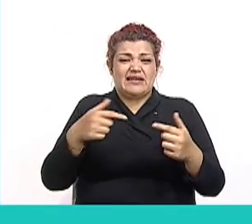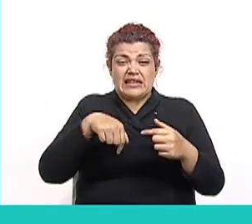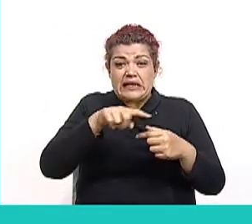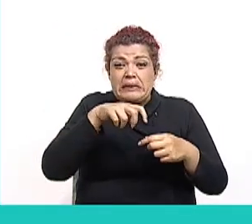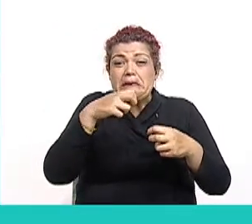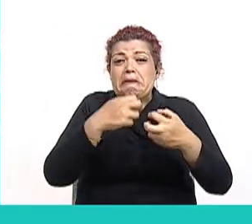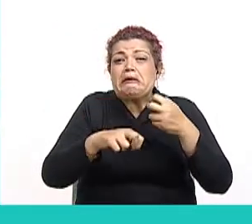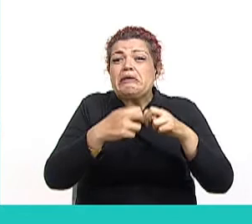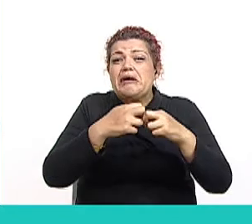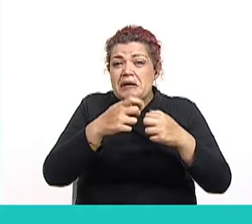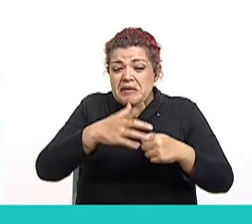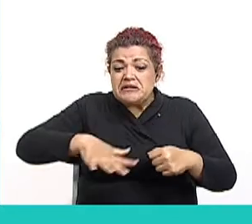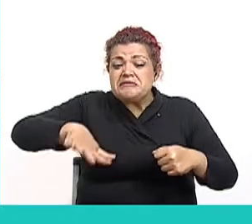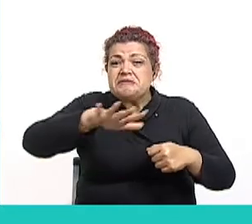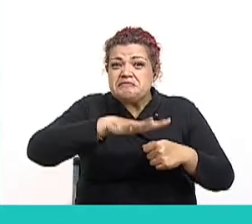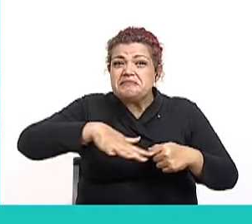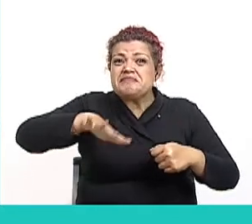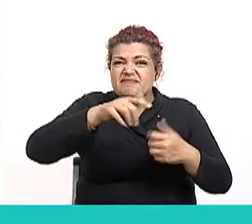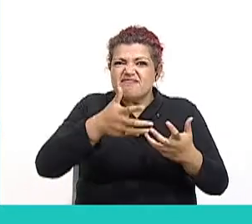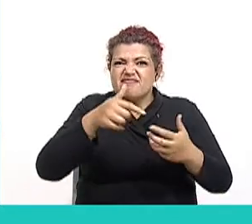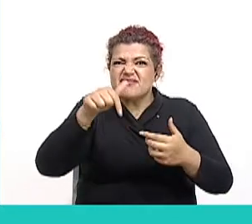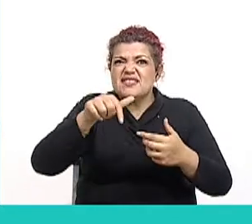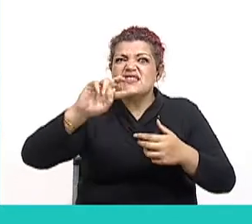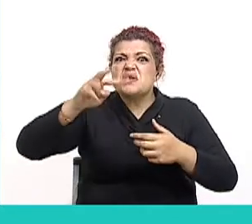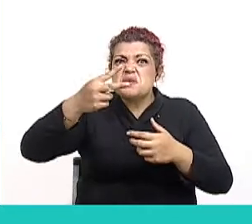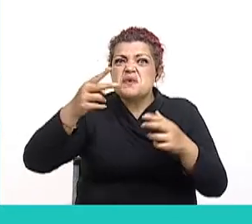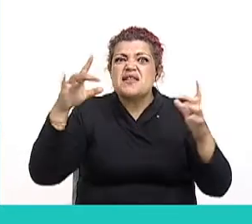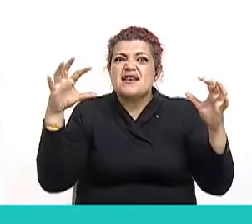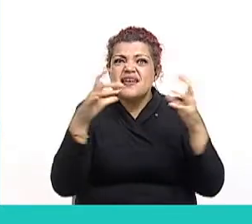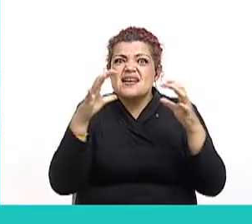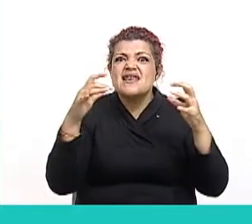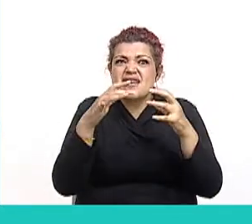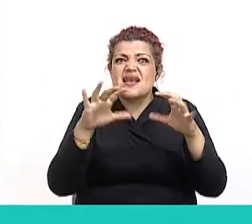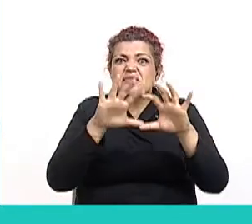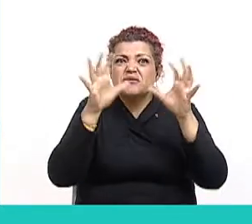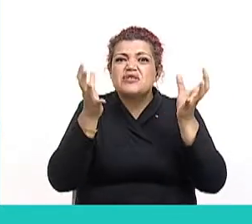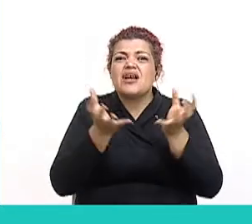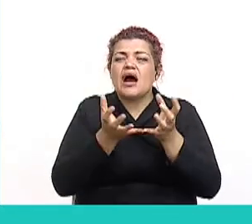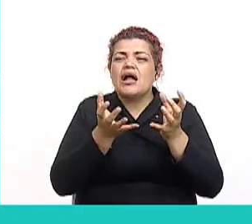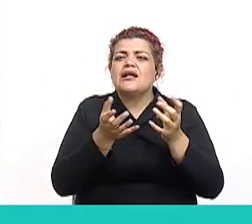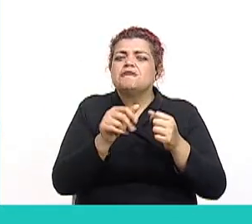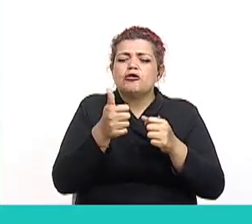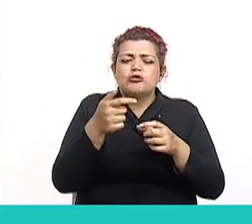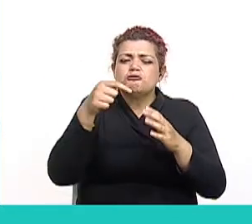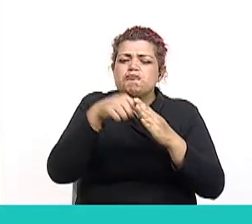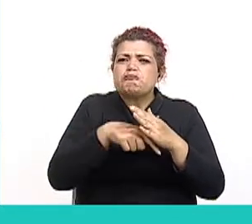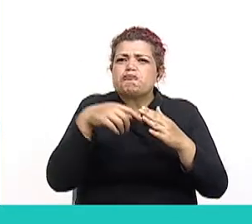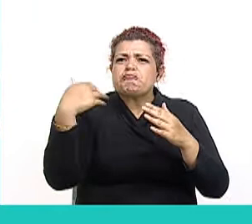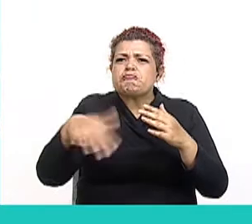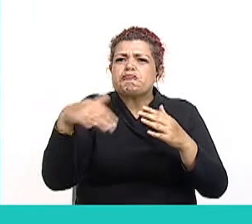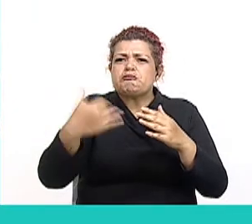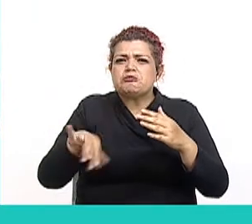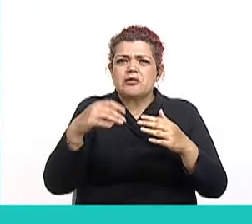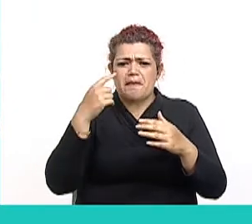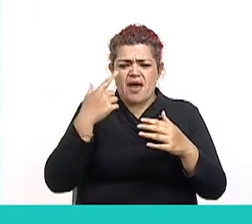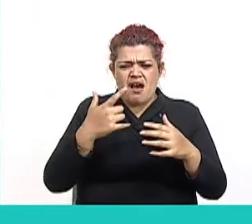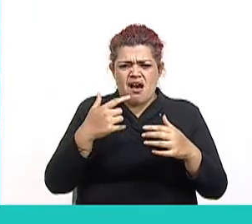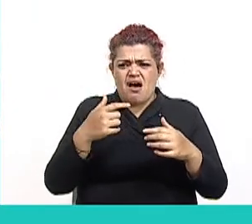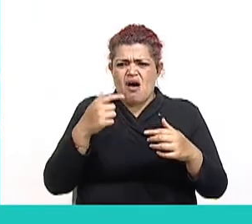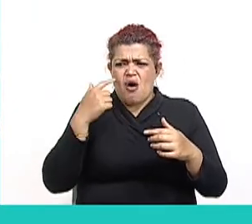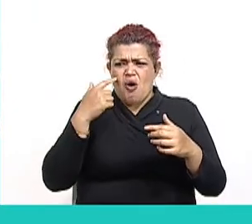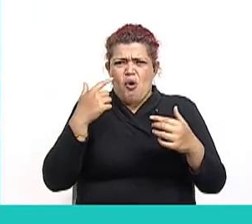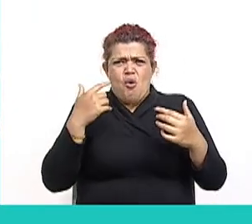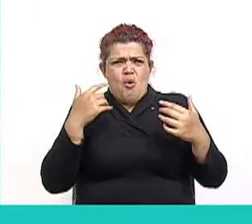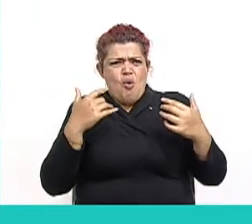propios del contexto de la Segunda Guerra Mundial, se presentaron otros de raíces más profundas, por ejemplo, agravamiento de las